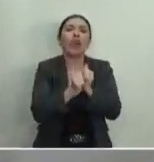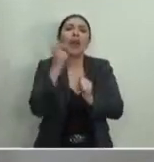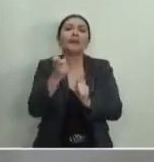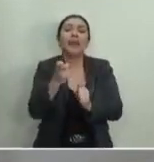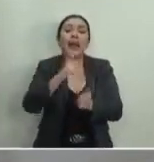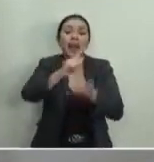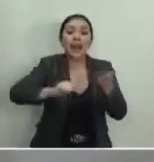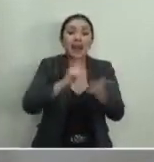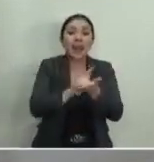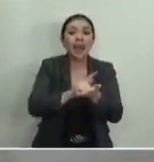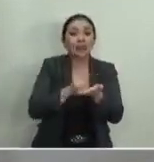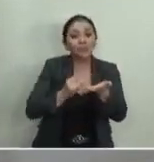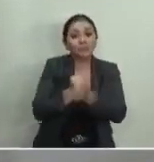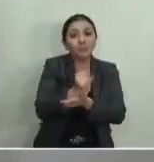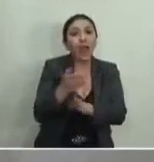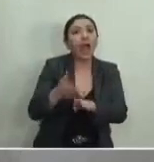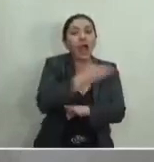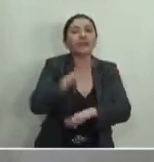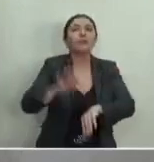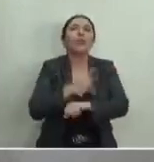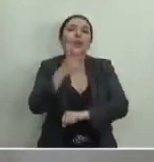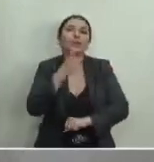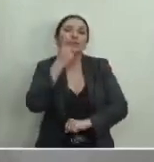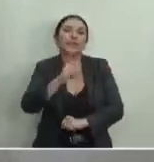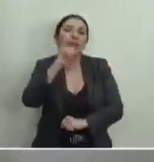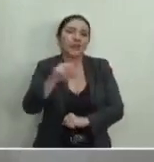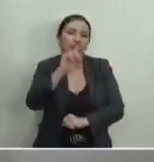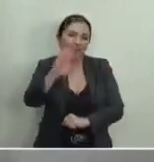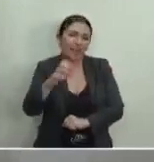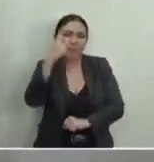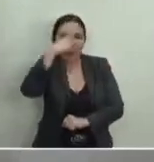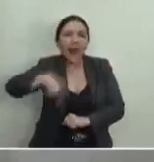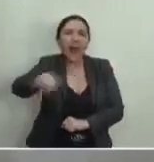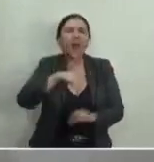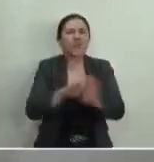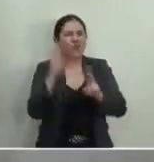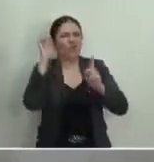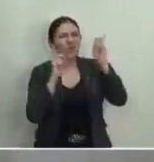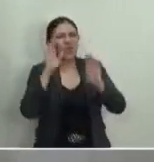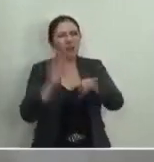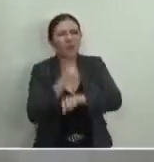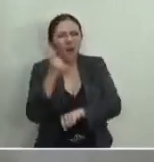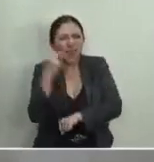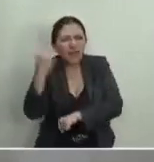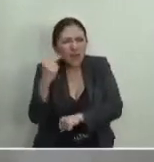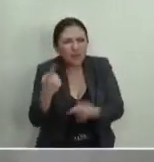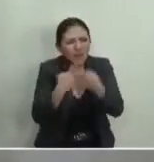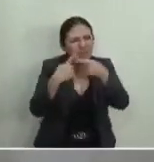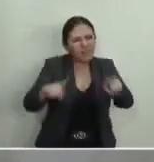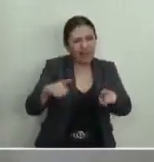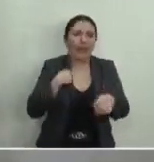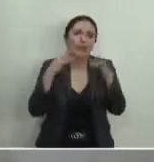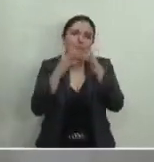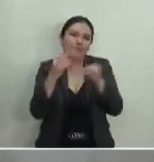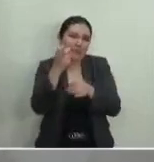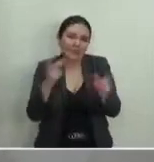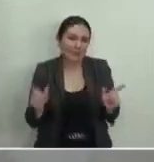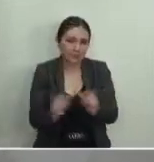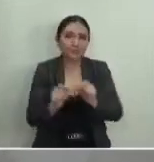por eso lo estamos conociendo como juicio de la ciudadanía. Nada más para efectos informativos y por si a alguien le resultaba pertinente esta aclaración.